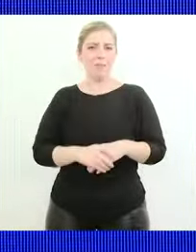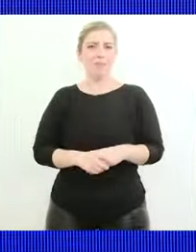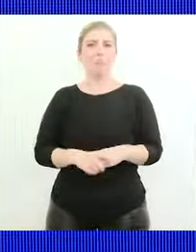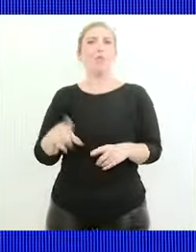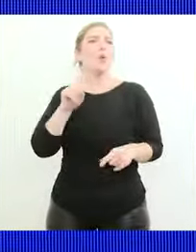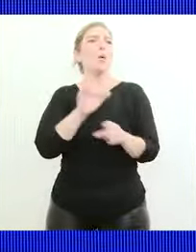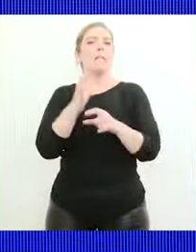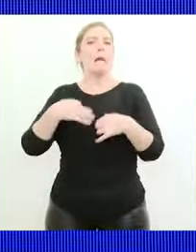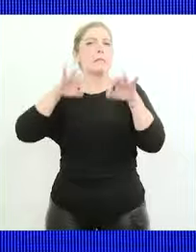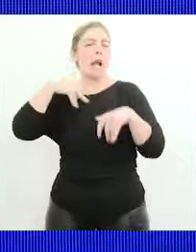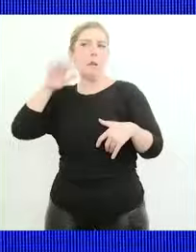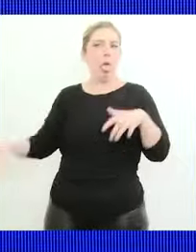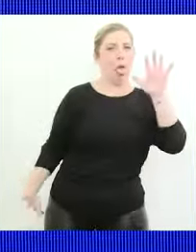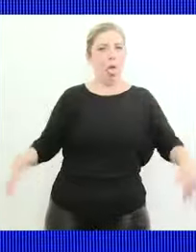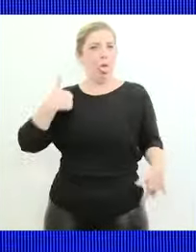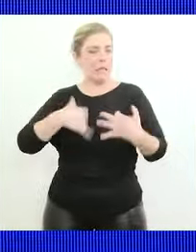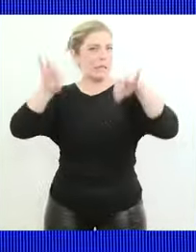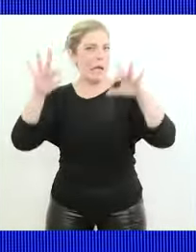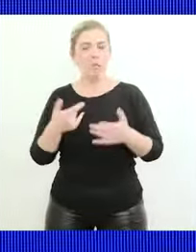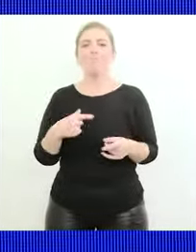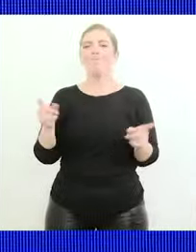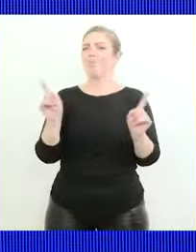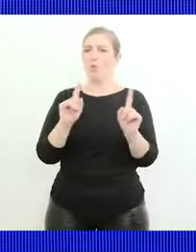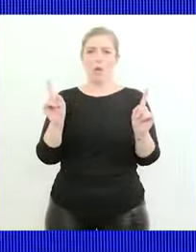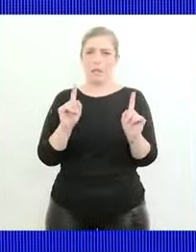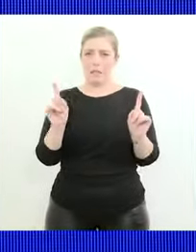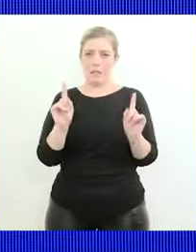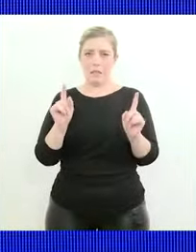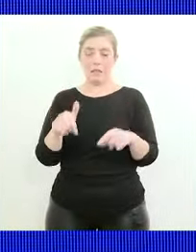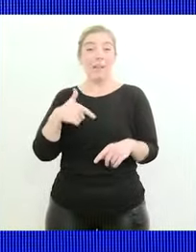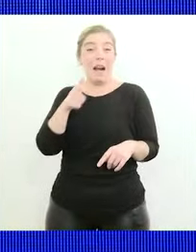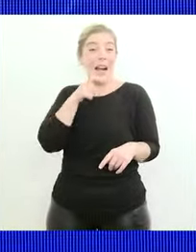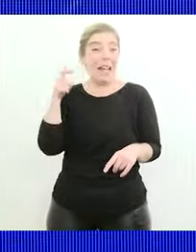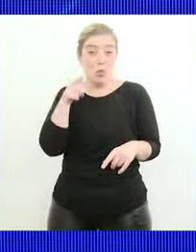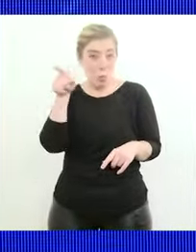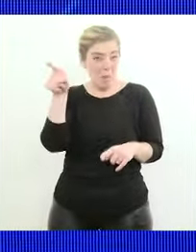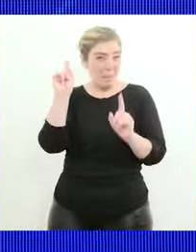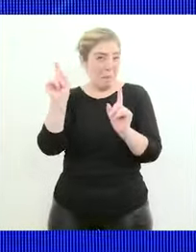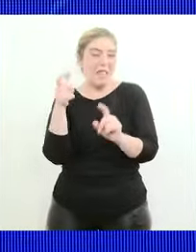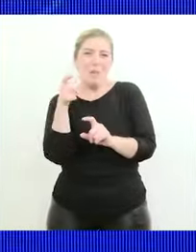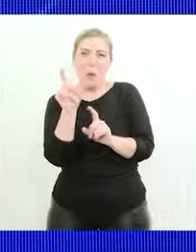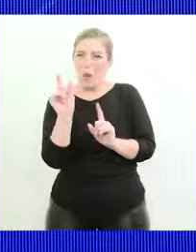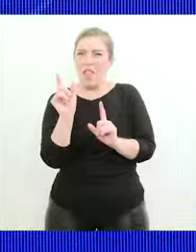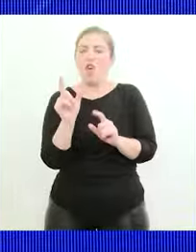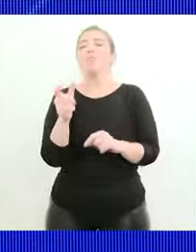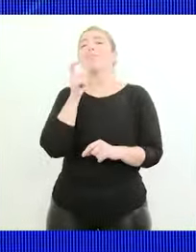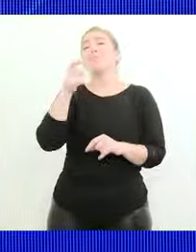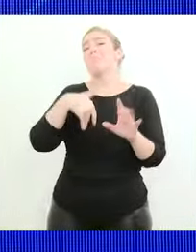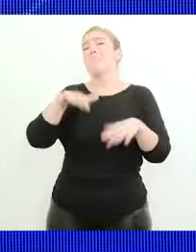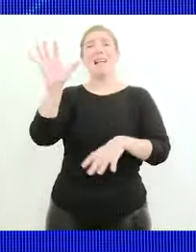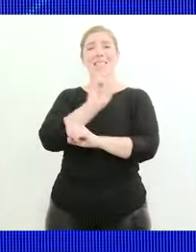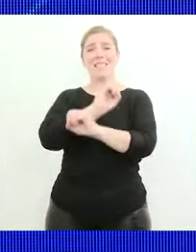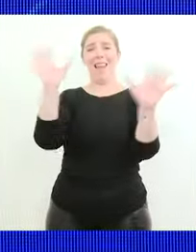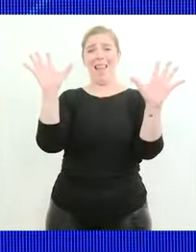sálvese quien pueda esa esa respuesta es la respuesta más clara